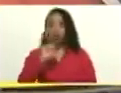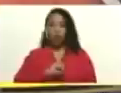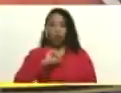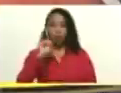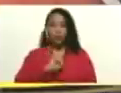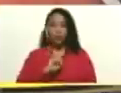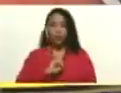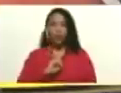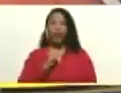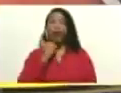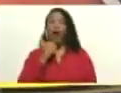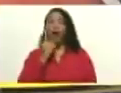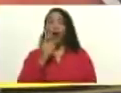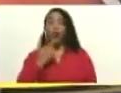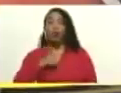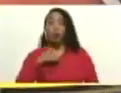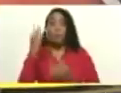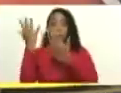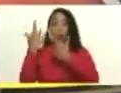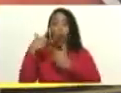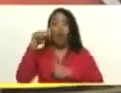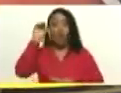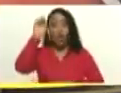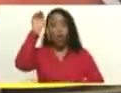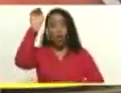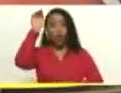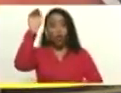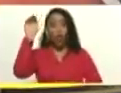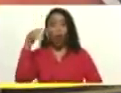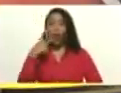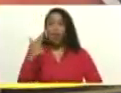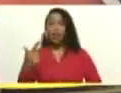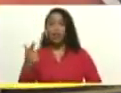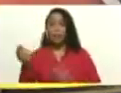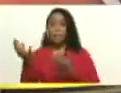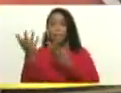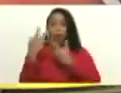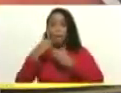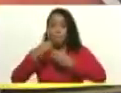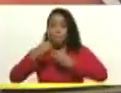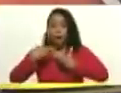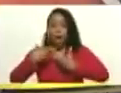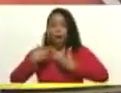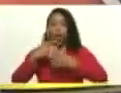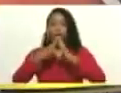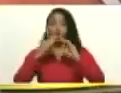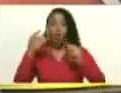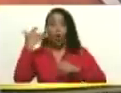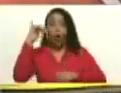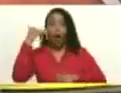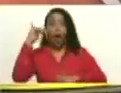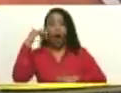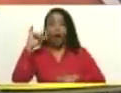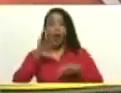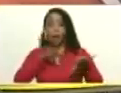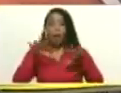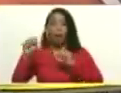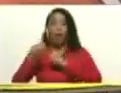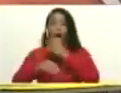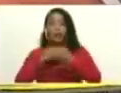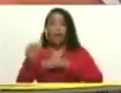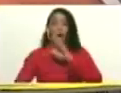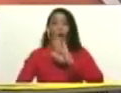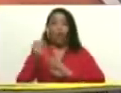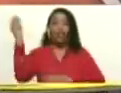alguien nos hubiera contado el futuro y nos hubieran dicho todo lo que iba el imperialismo a remeter